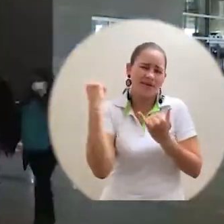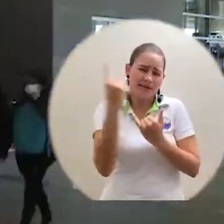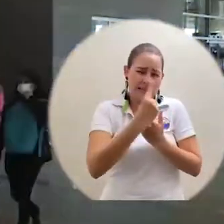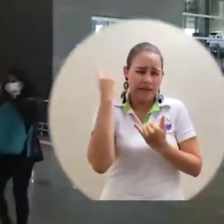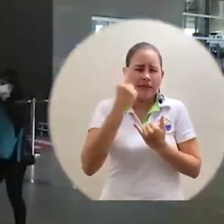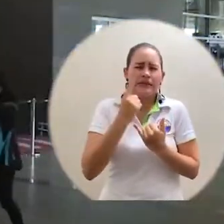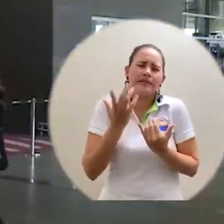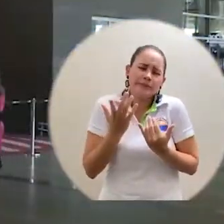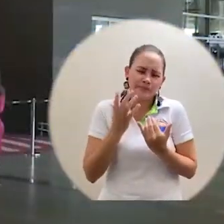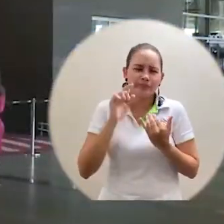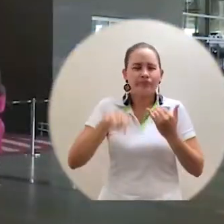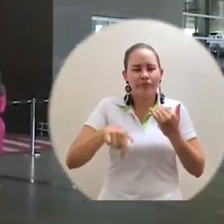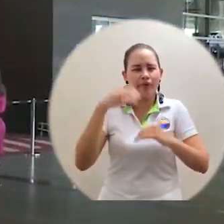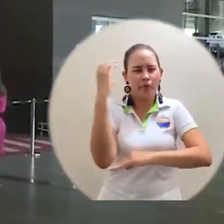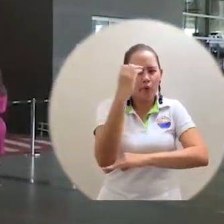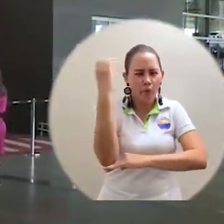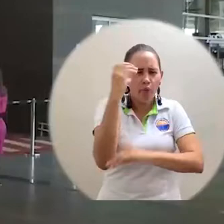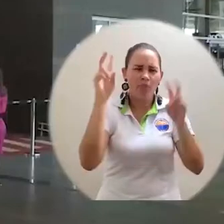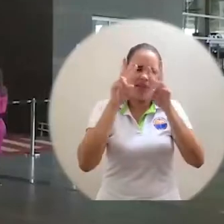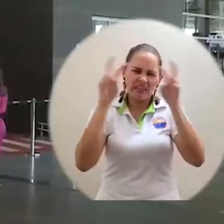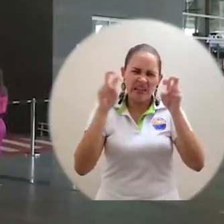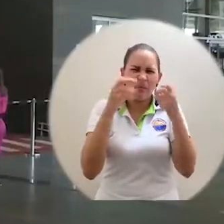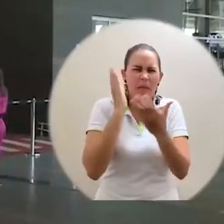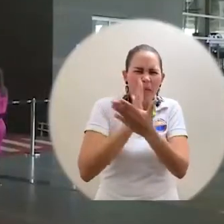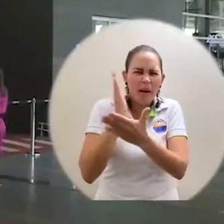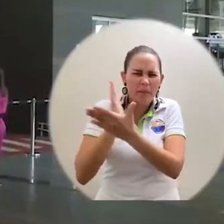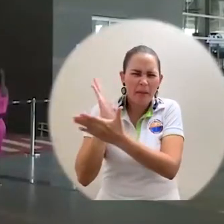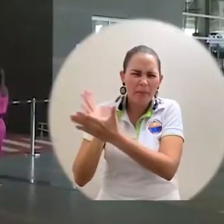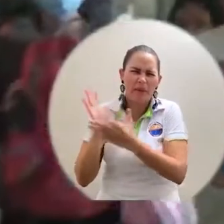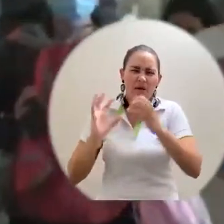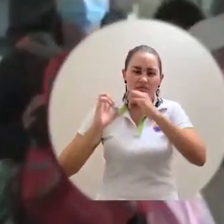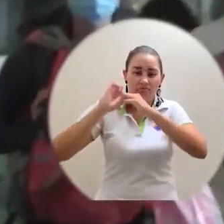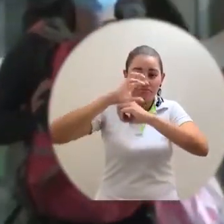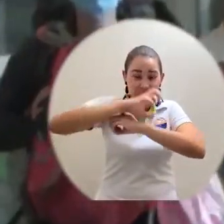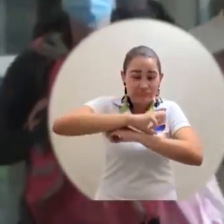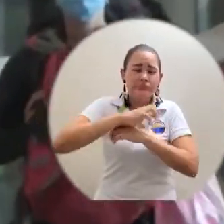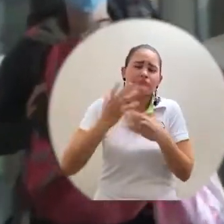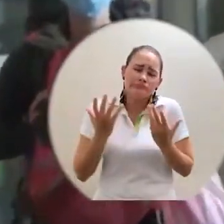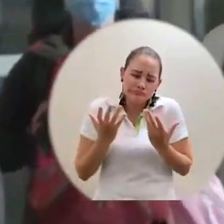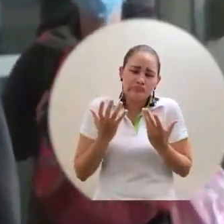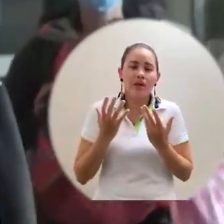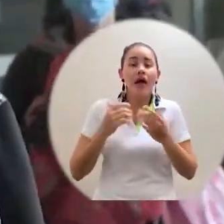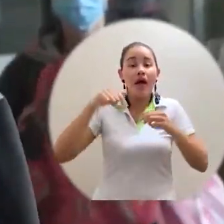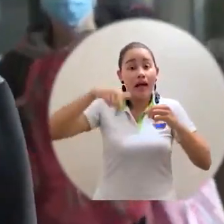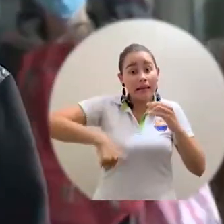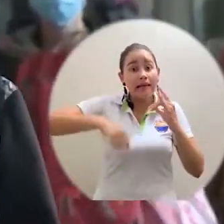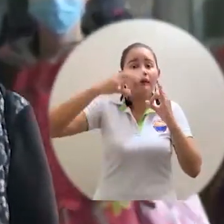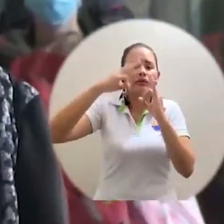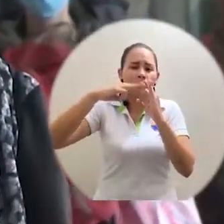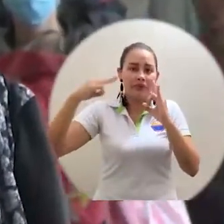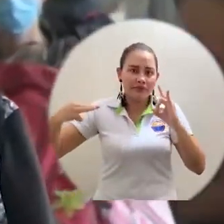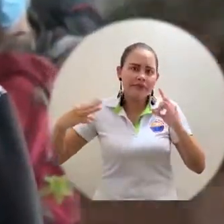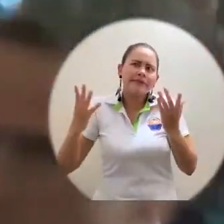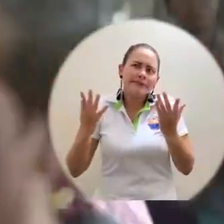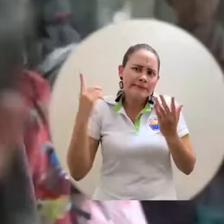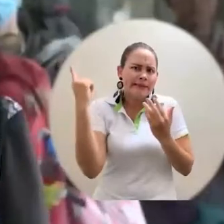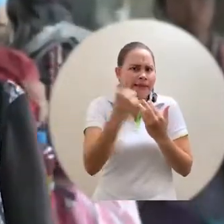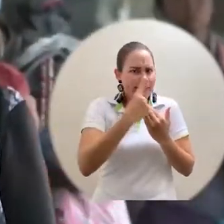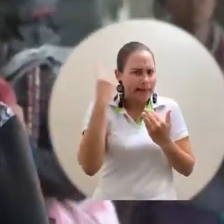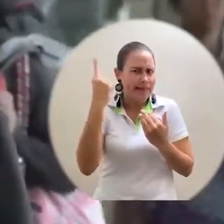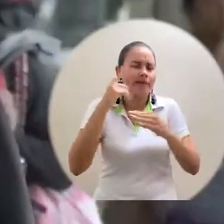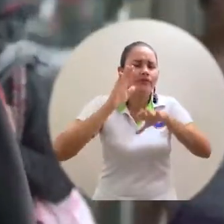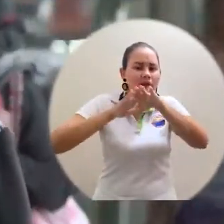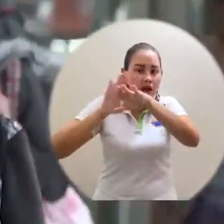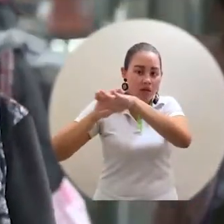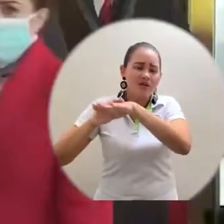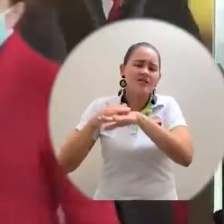excepcional situación que está viviendo el país tras conocer los múltiples casos diagnosticados de COVID-19 en distintas ciudades, es apenas normal